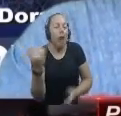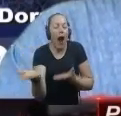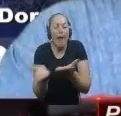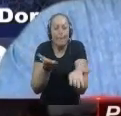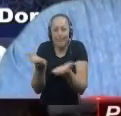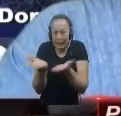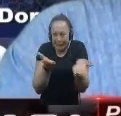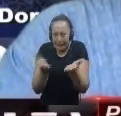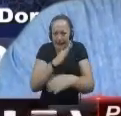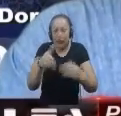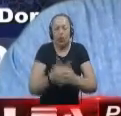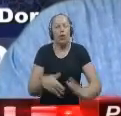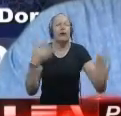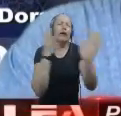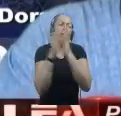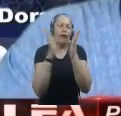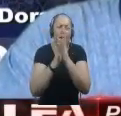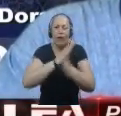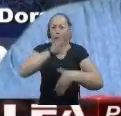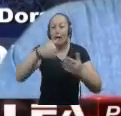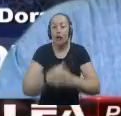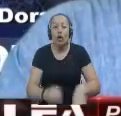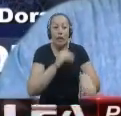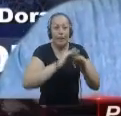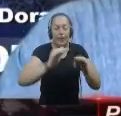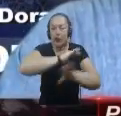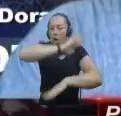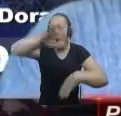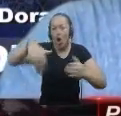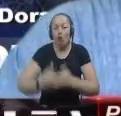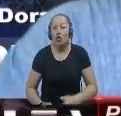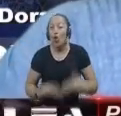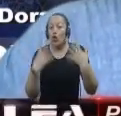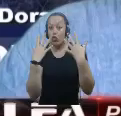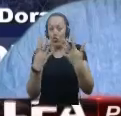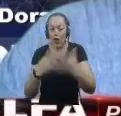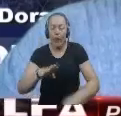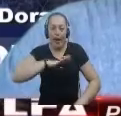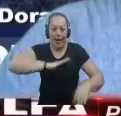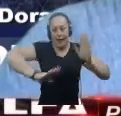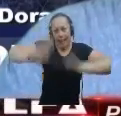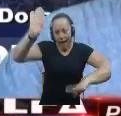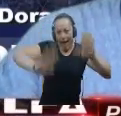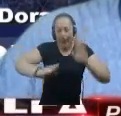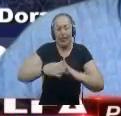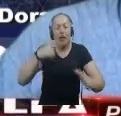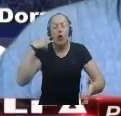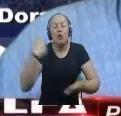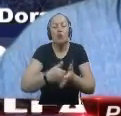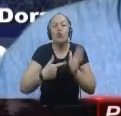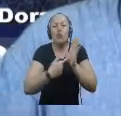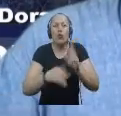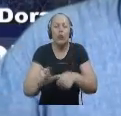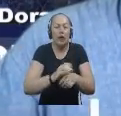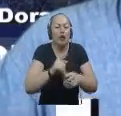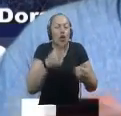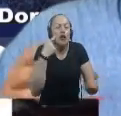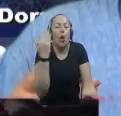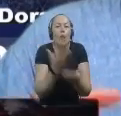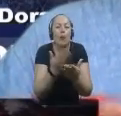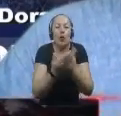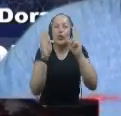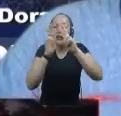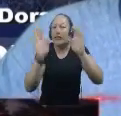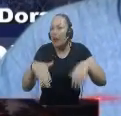Esta información Donde se ha invitado A todos los nueve candidatos Para que le muestren A la ciudad Cuáles son sus propuestas